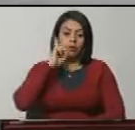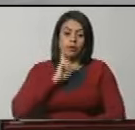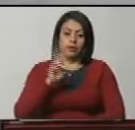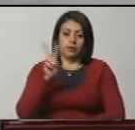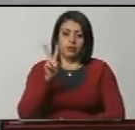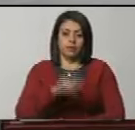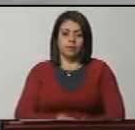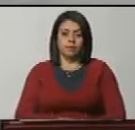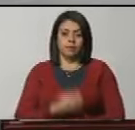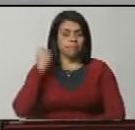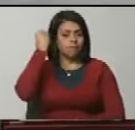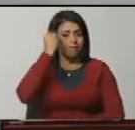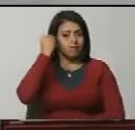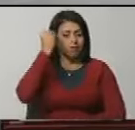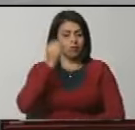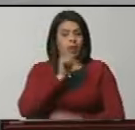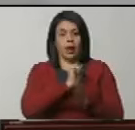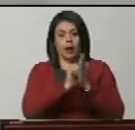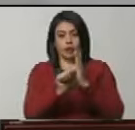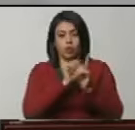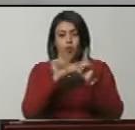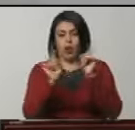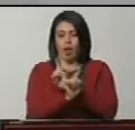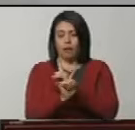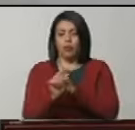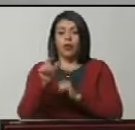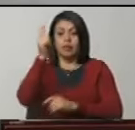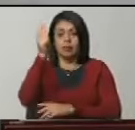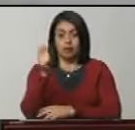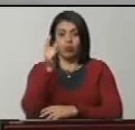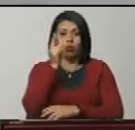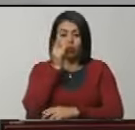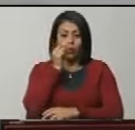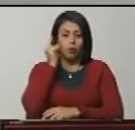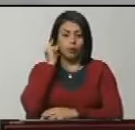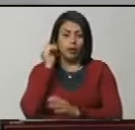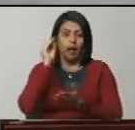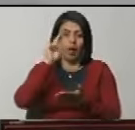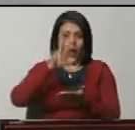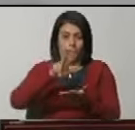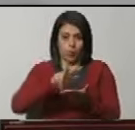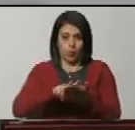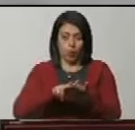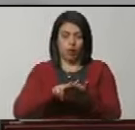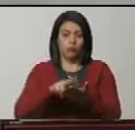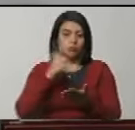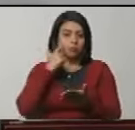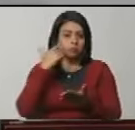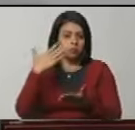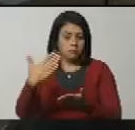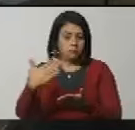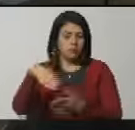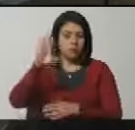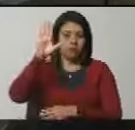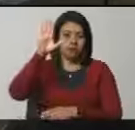Venezuela. En consideración, el artículo con la modificación, las diputadas y diputadas que estén a favor, hacerlo con la señal de costumbre.